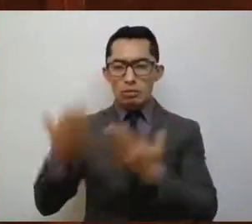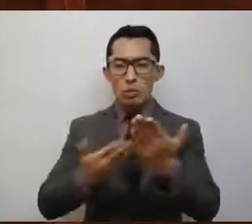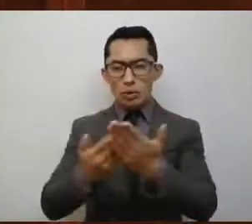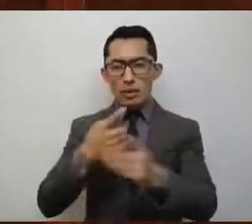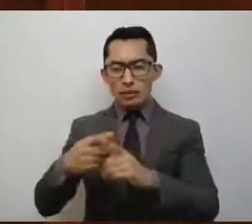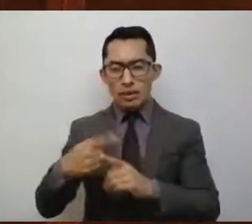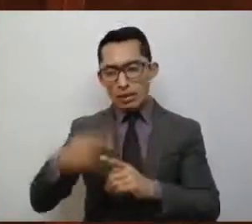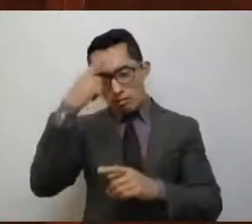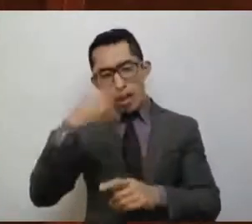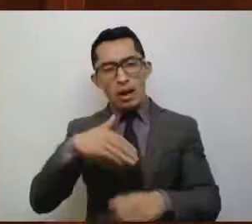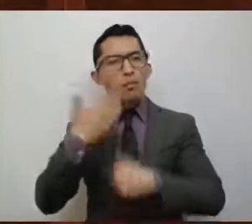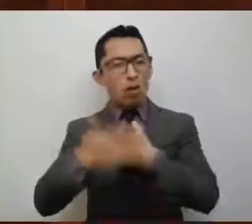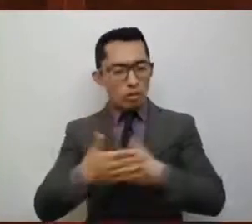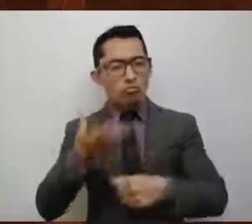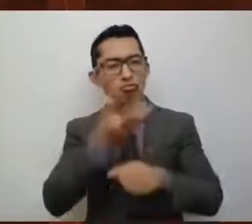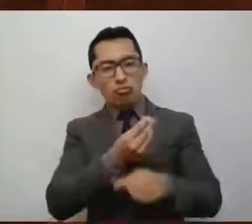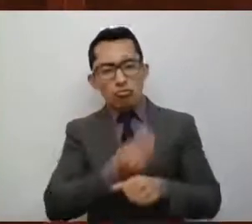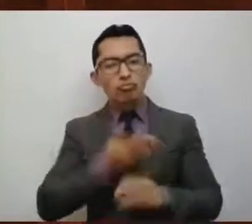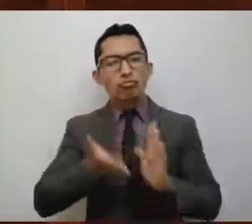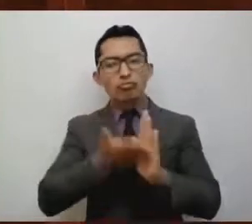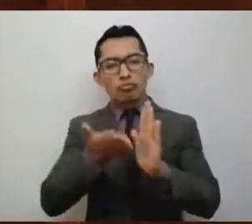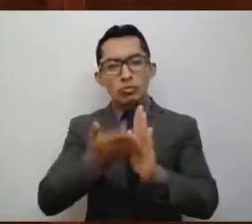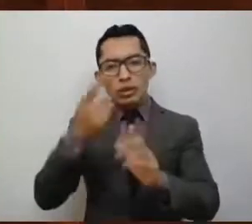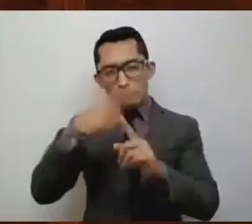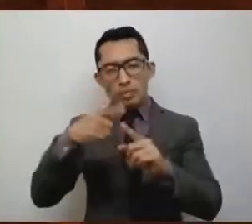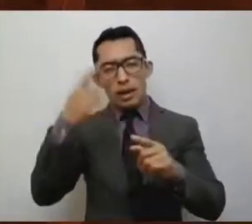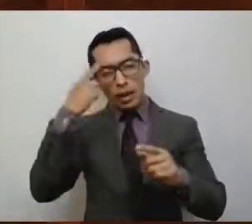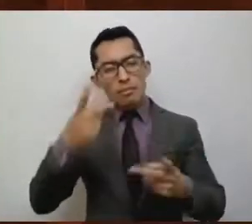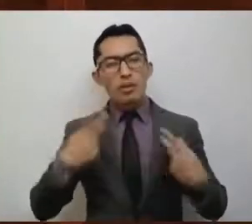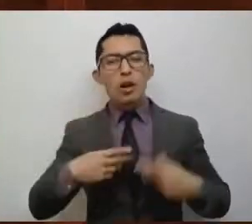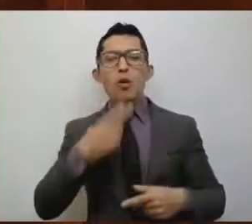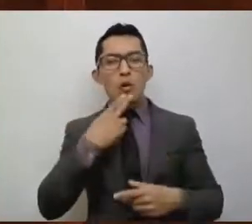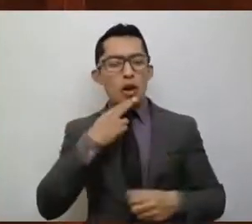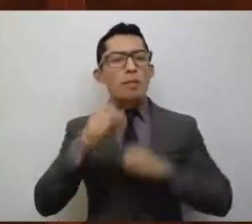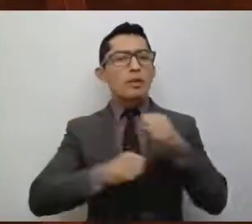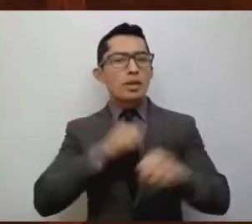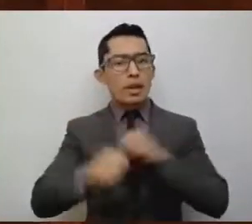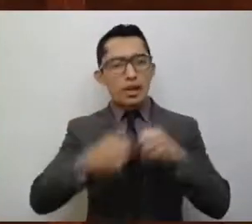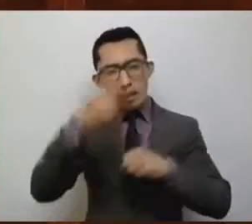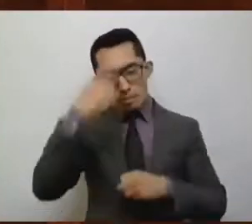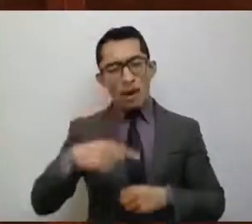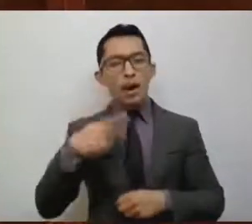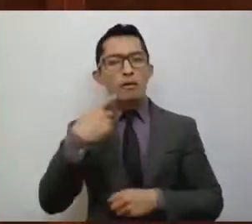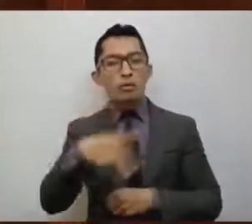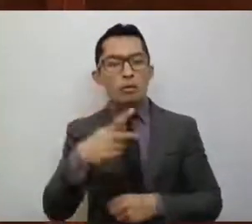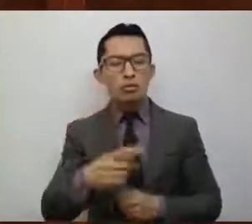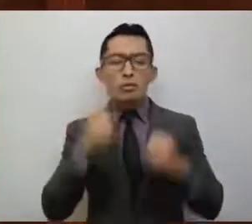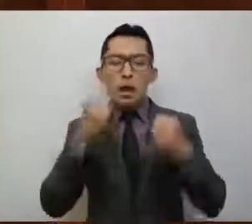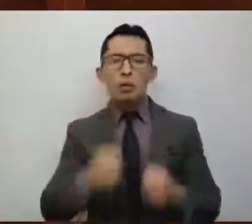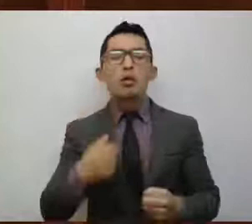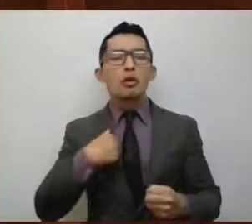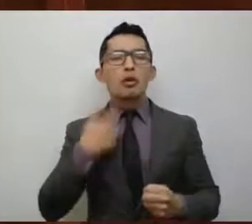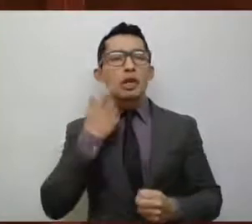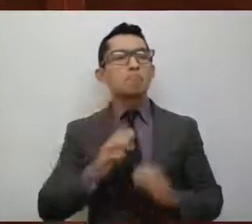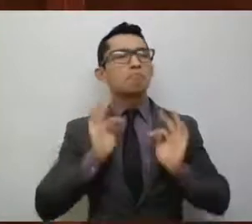infraestructura necesaria a personas que se movilicen mediante el uso de bicicleta para su correcta y segura circulación.